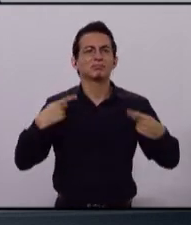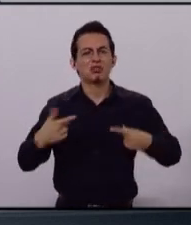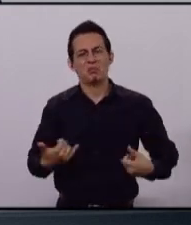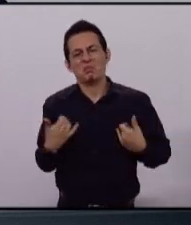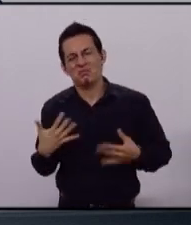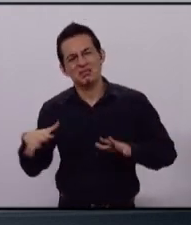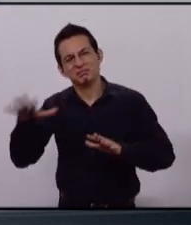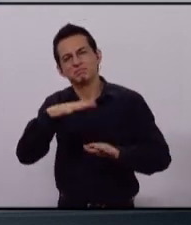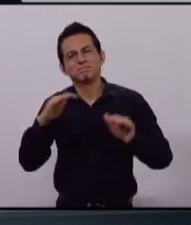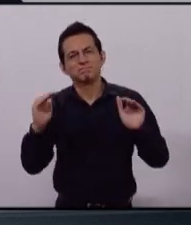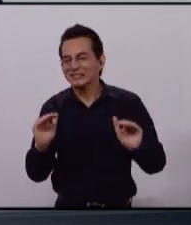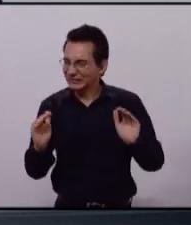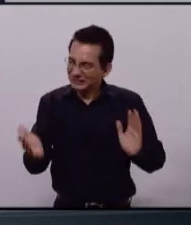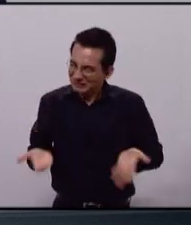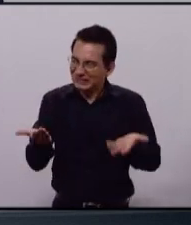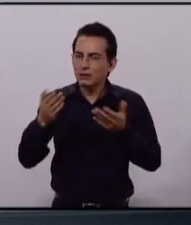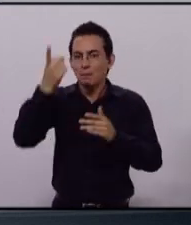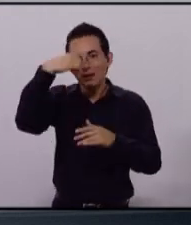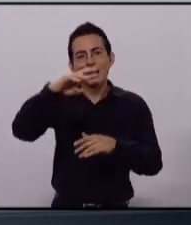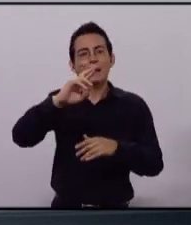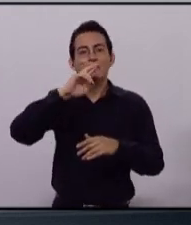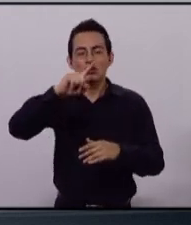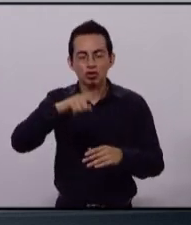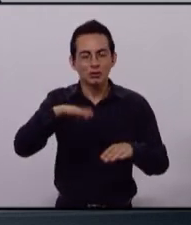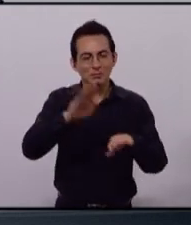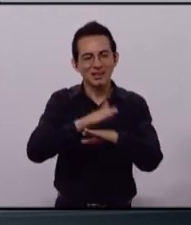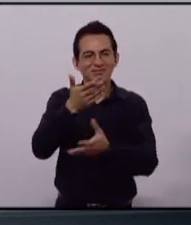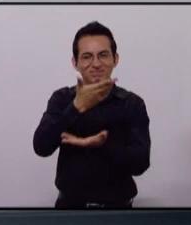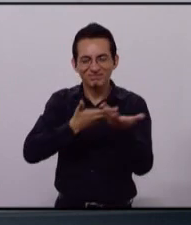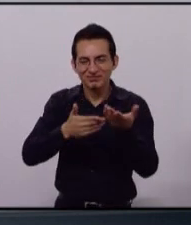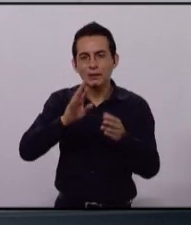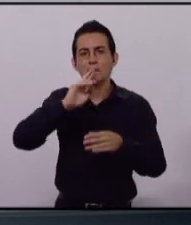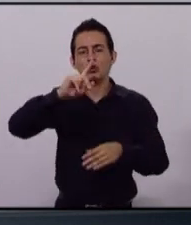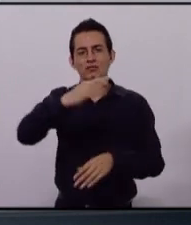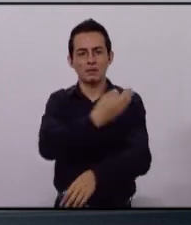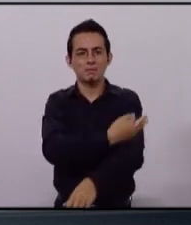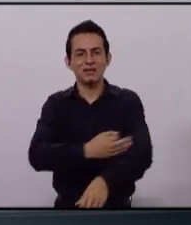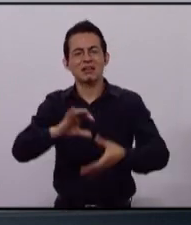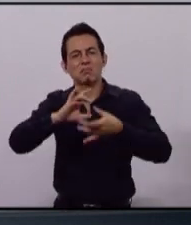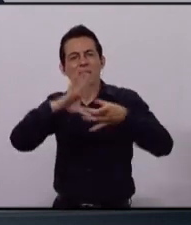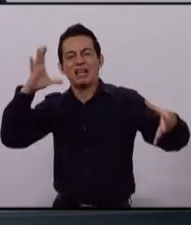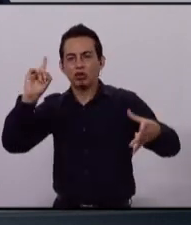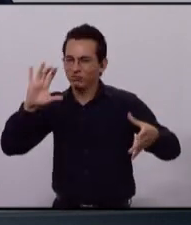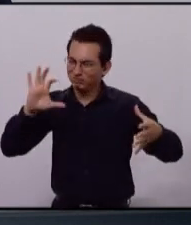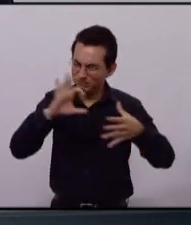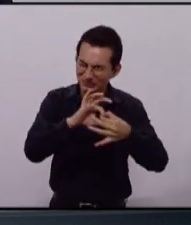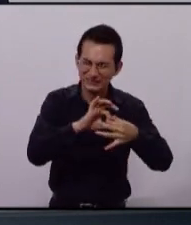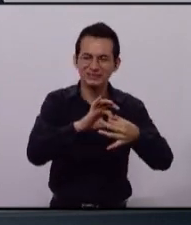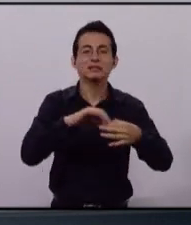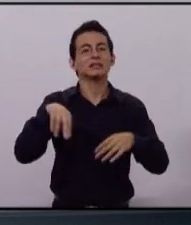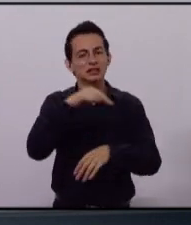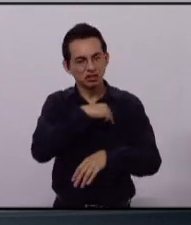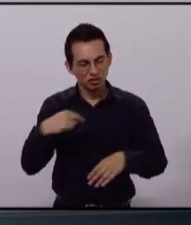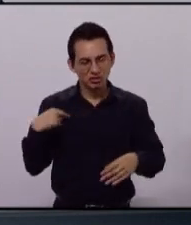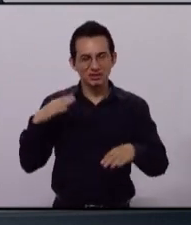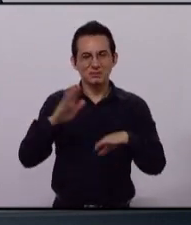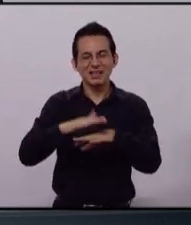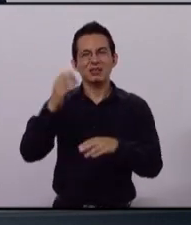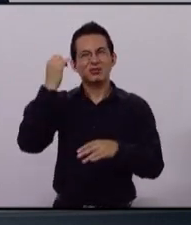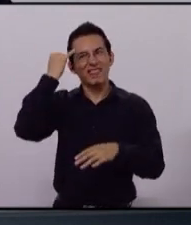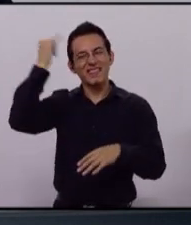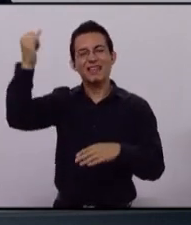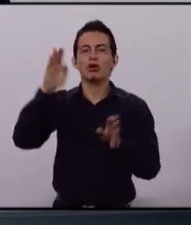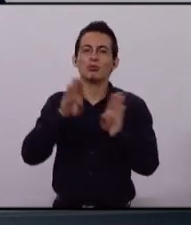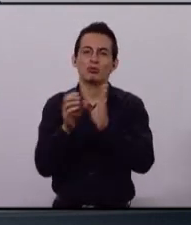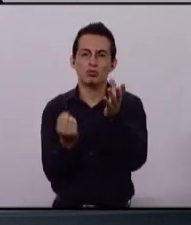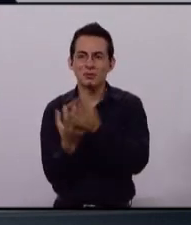para que podamos también mejorar la cohesión familiar y la desintegración. Tenemos que trabajar en aplicar las nuevas tecnologías,